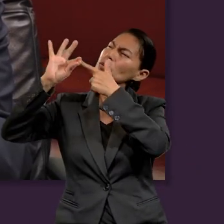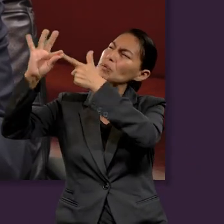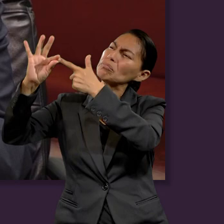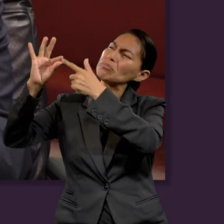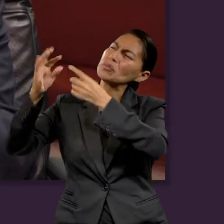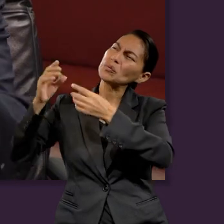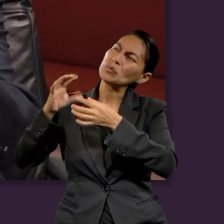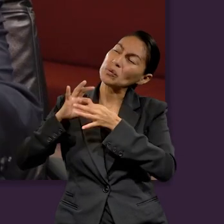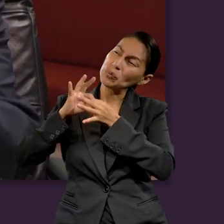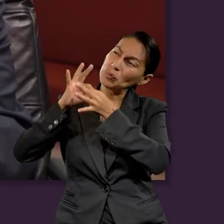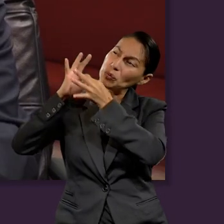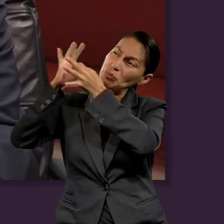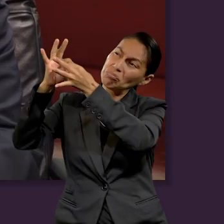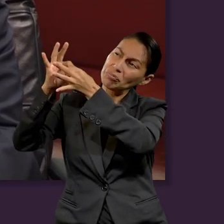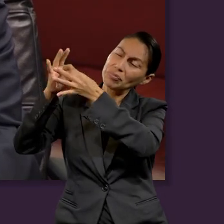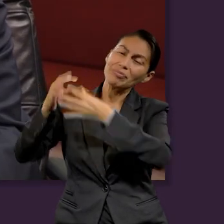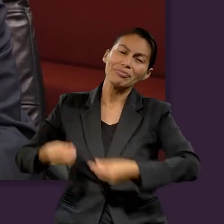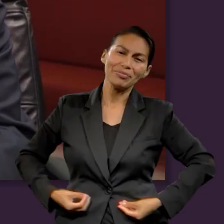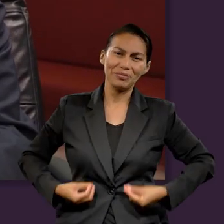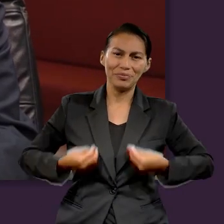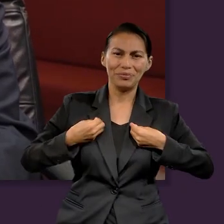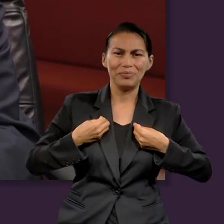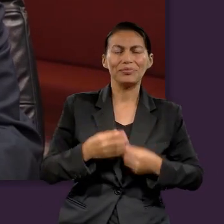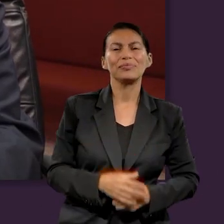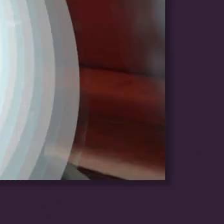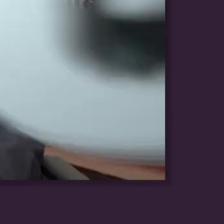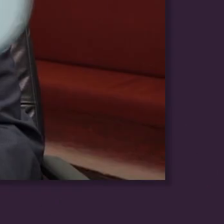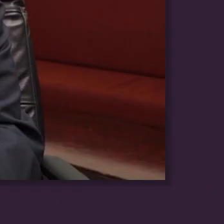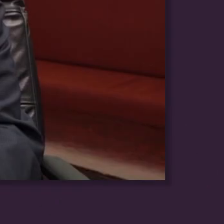vida cristiana para vivir conectados con Dios.